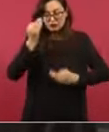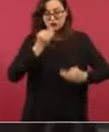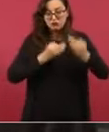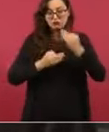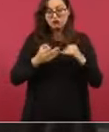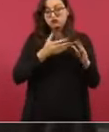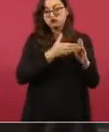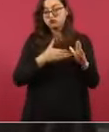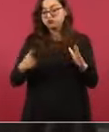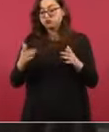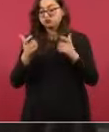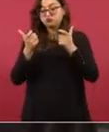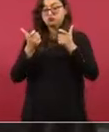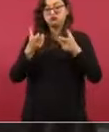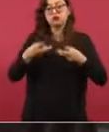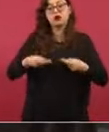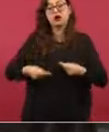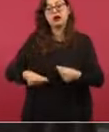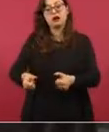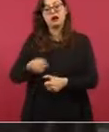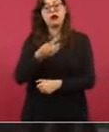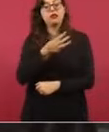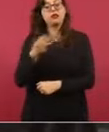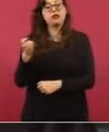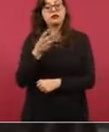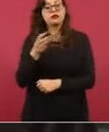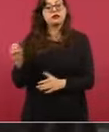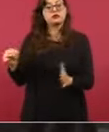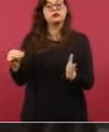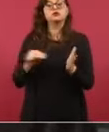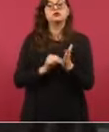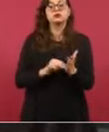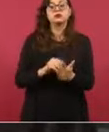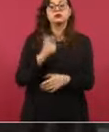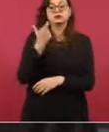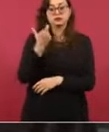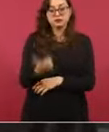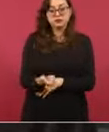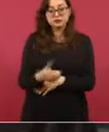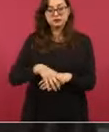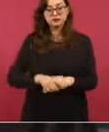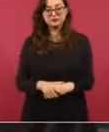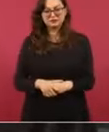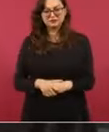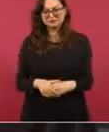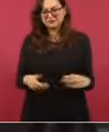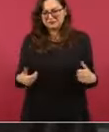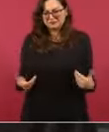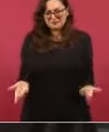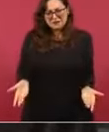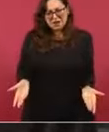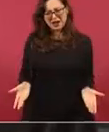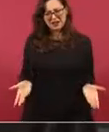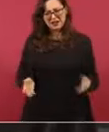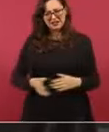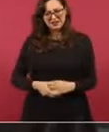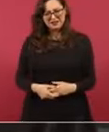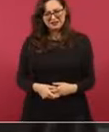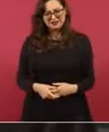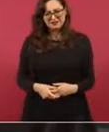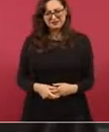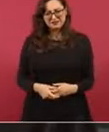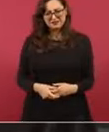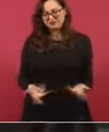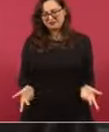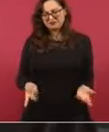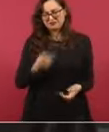pudiera llegar a costar hasta 300 mil pesos. Entonces, son recursos que se pudieran estar destinando a otras áreas de la